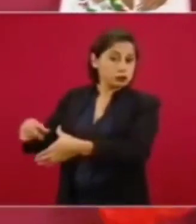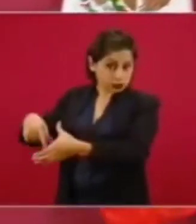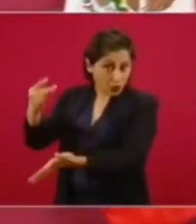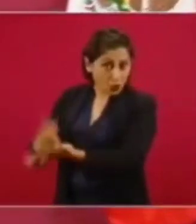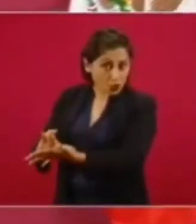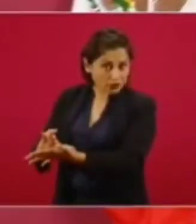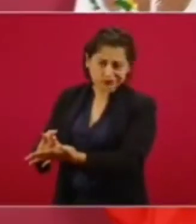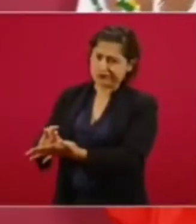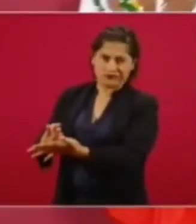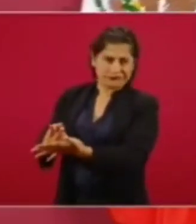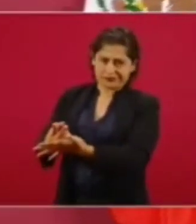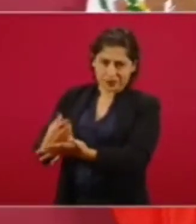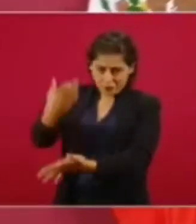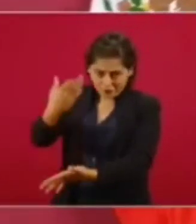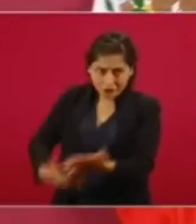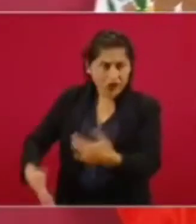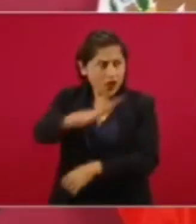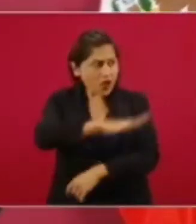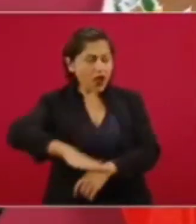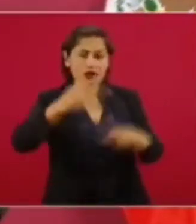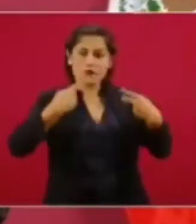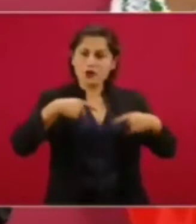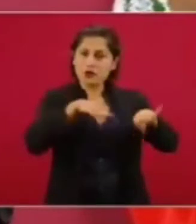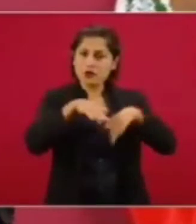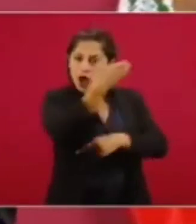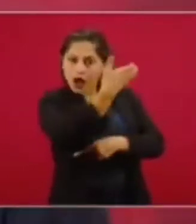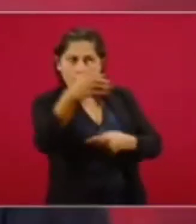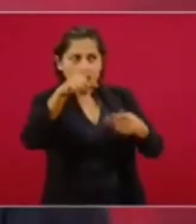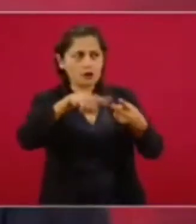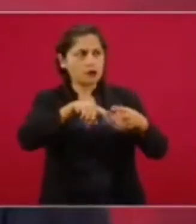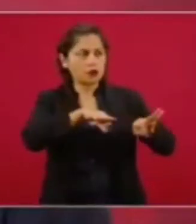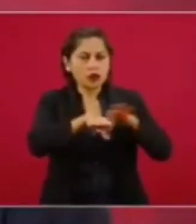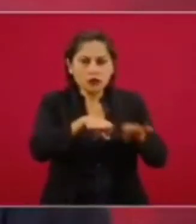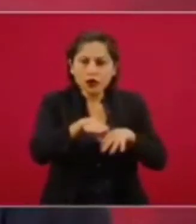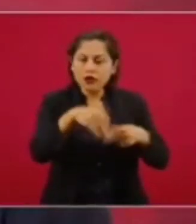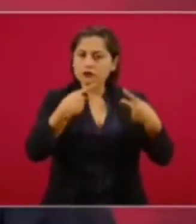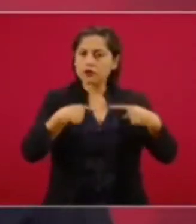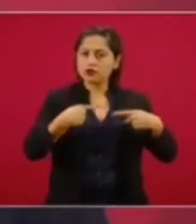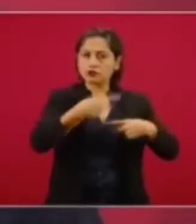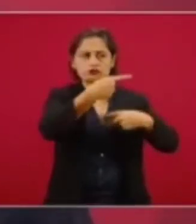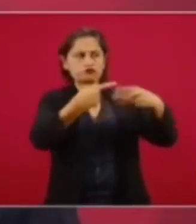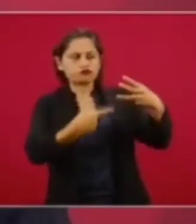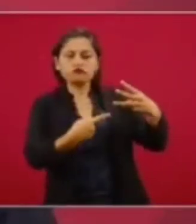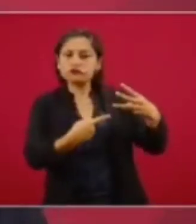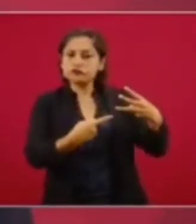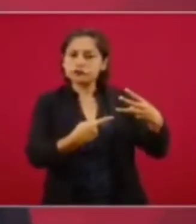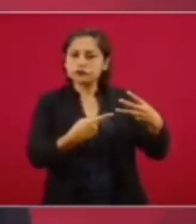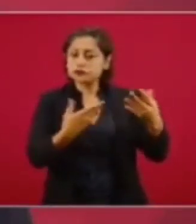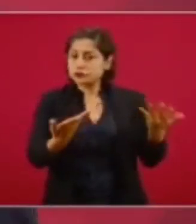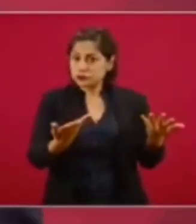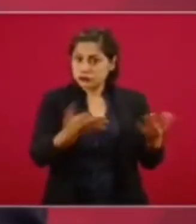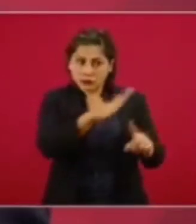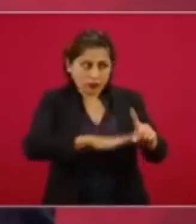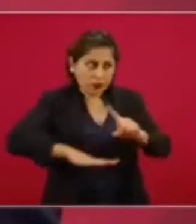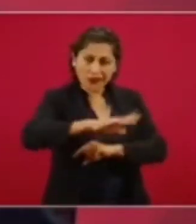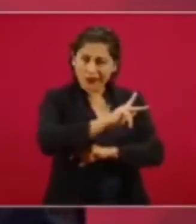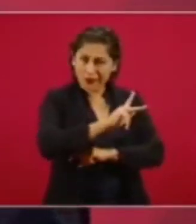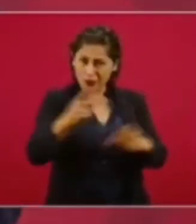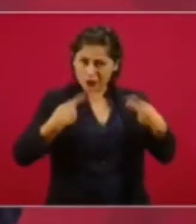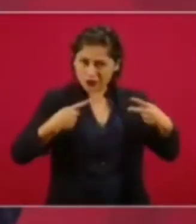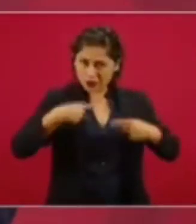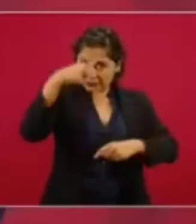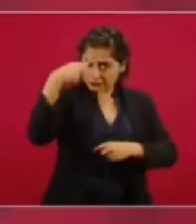No, cuenta la opinión de los campesinos, de los obreros, de la mayoría de los mexicanos.